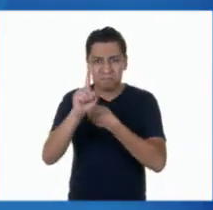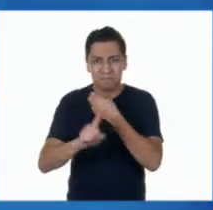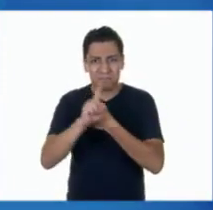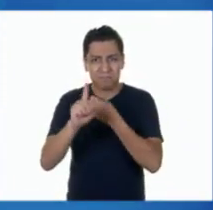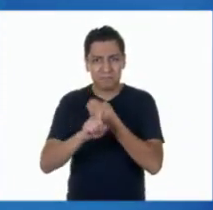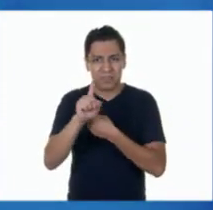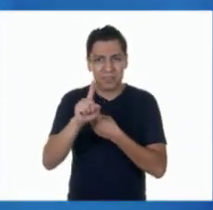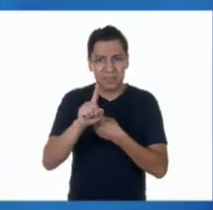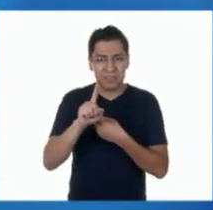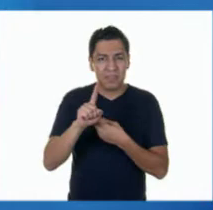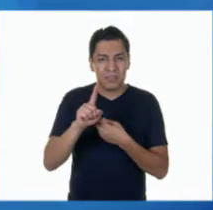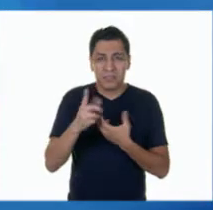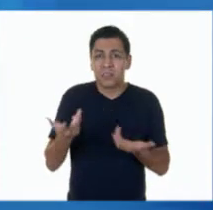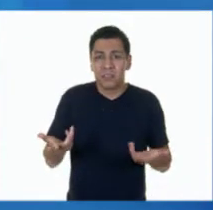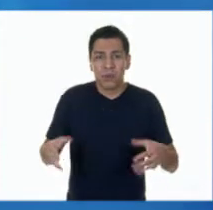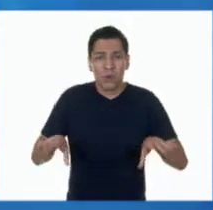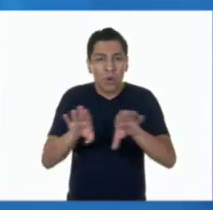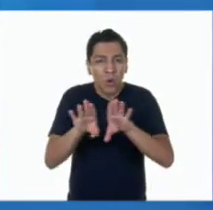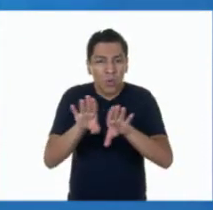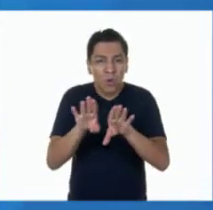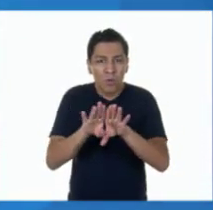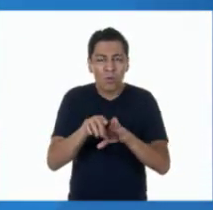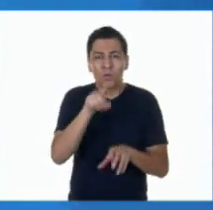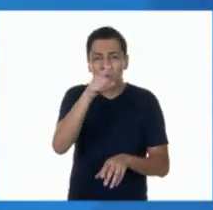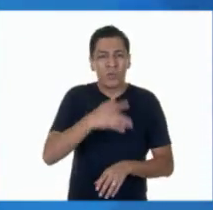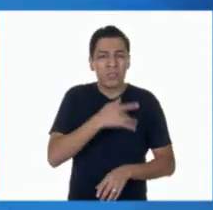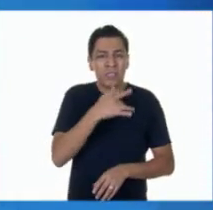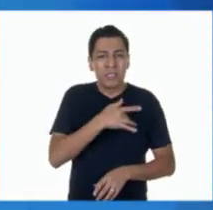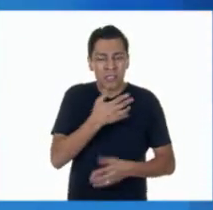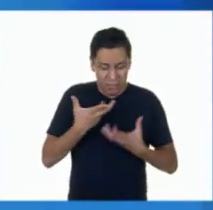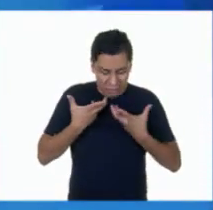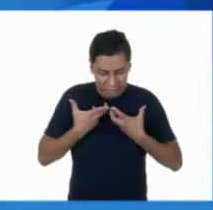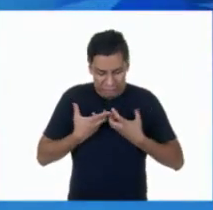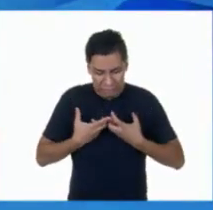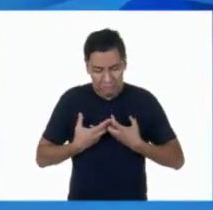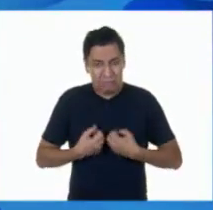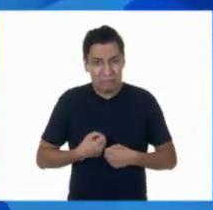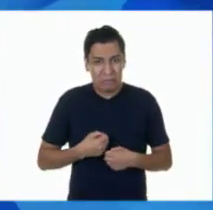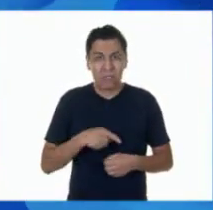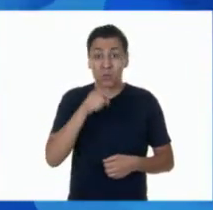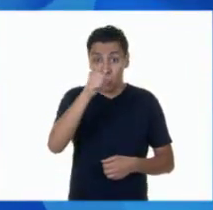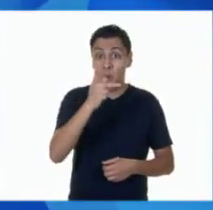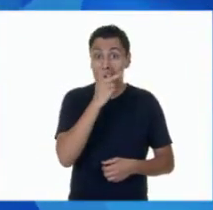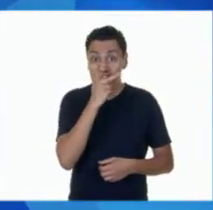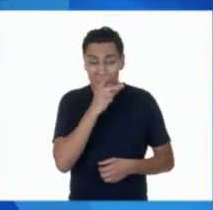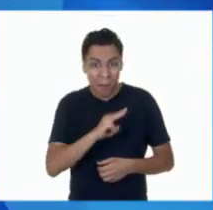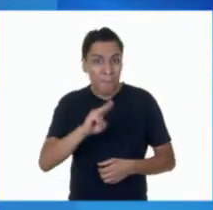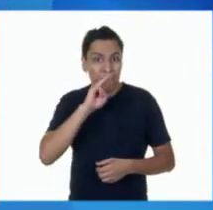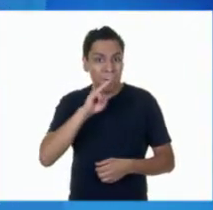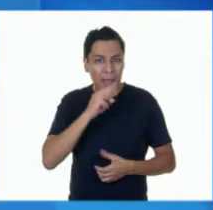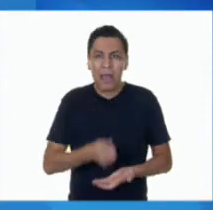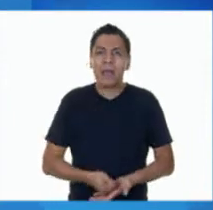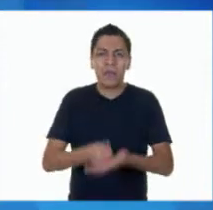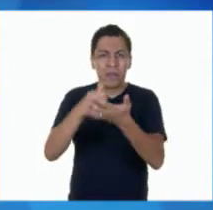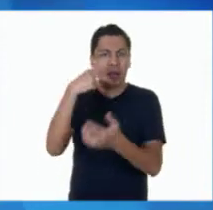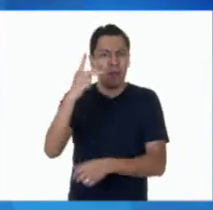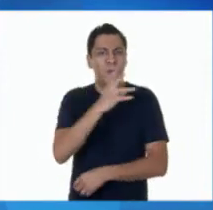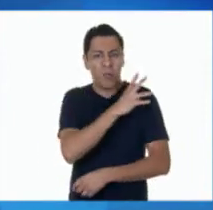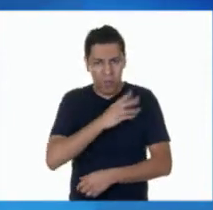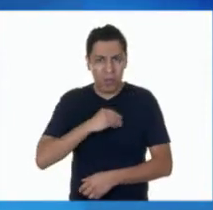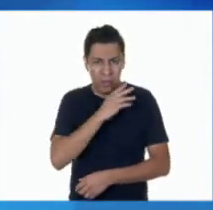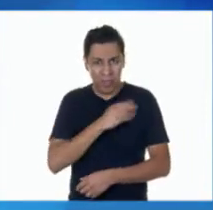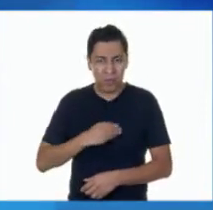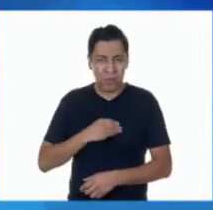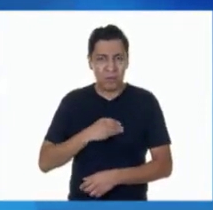cambios y todo eso a veces nos puede hacer sentirnos tristes. Es importante como papás o cuidadores validar las emociones de nuestros hijos.